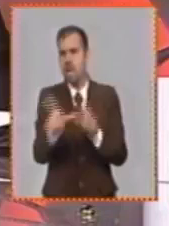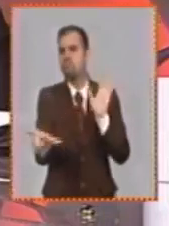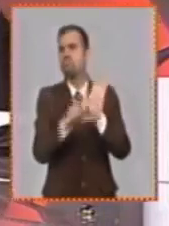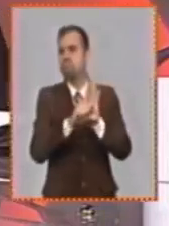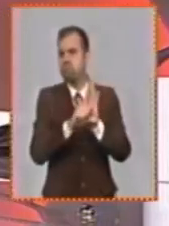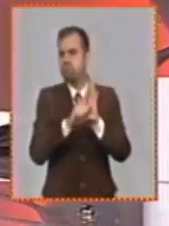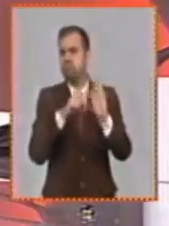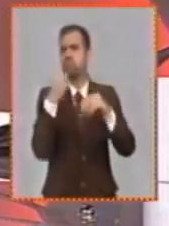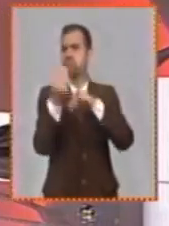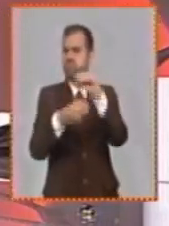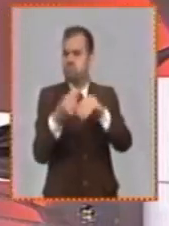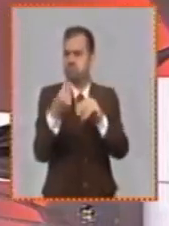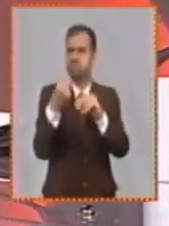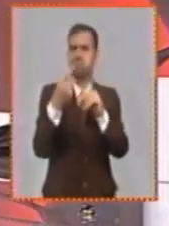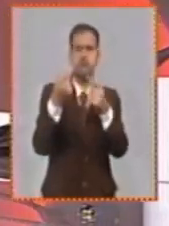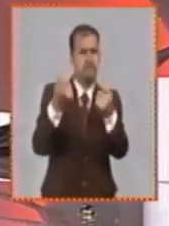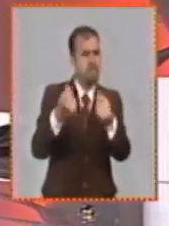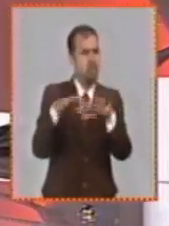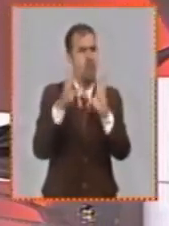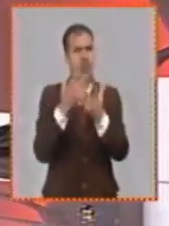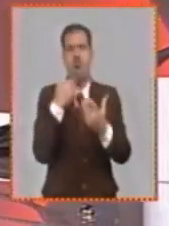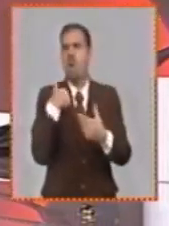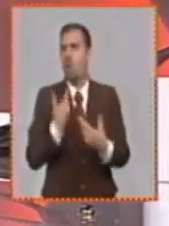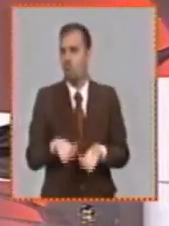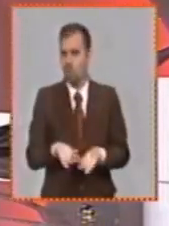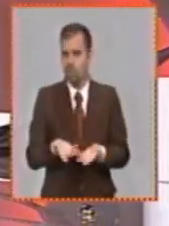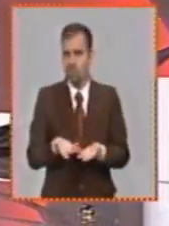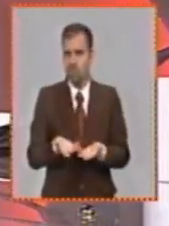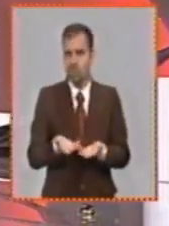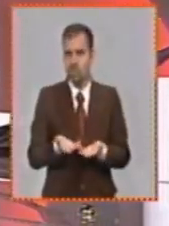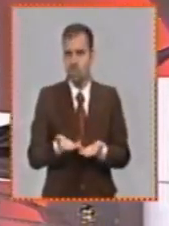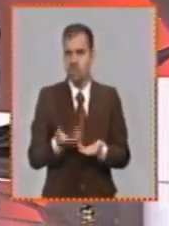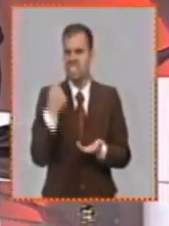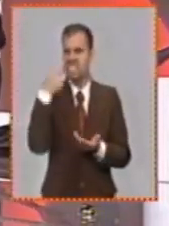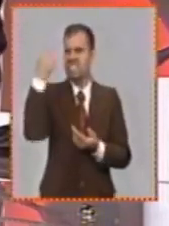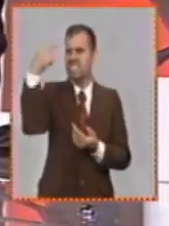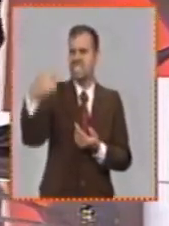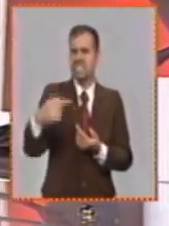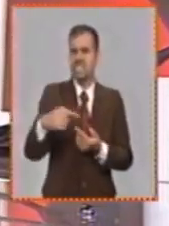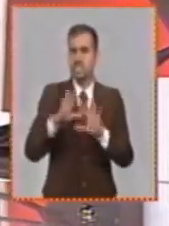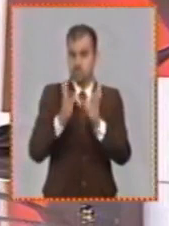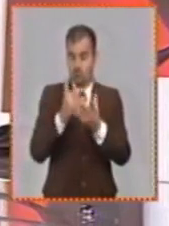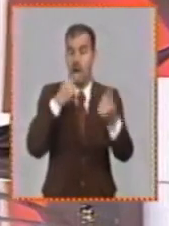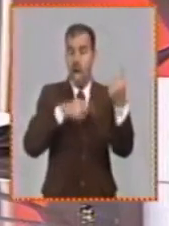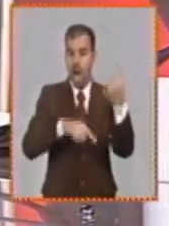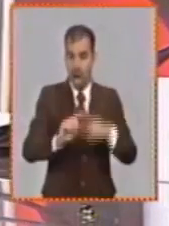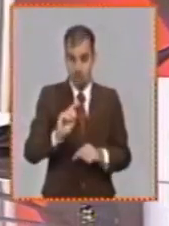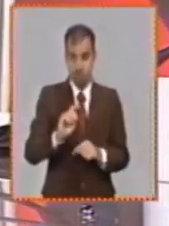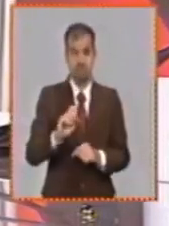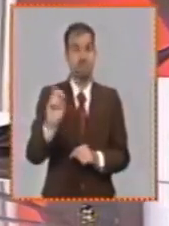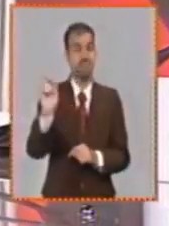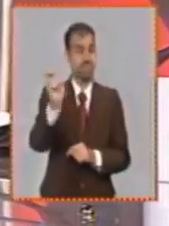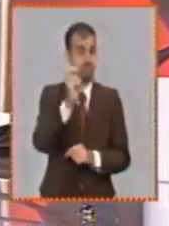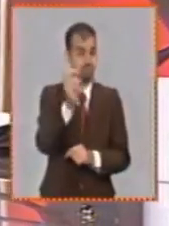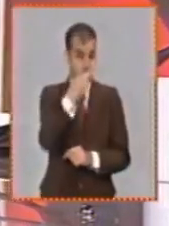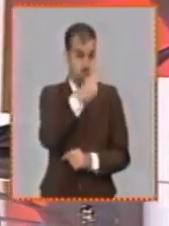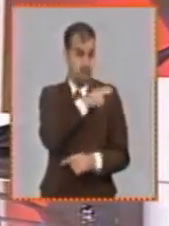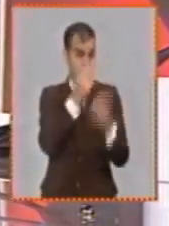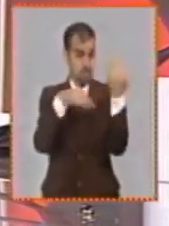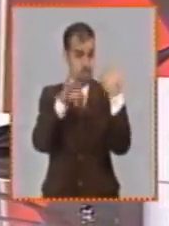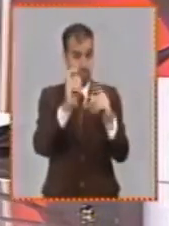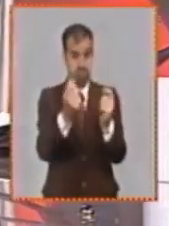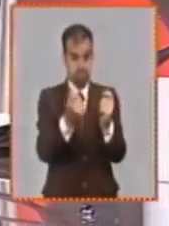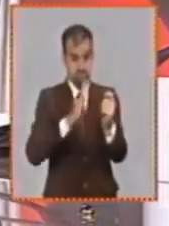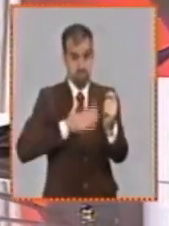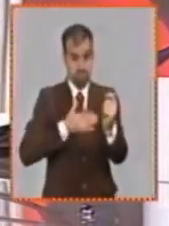¿Bajo qué principios se deben fijar? ¿Qué dificultades se han apreciado hasta ahora en esa conformación de los precios? Sobre eso quisiera que el viceministro primero del